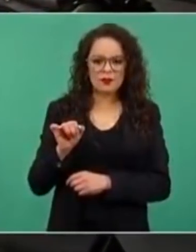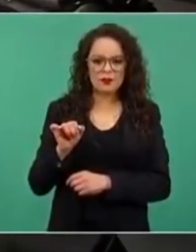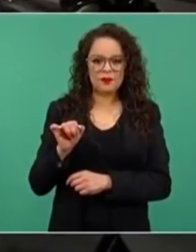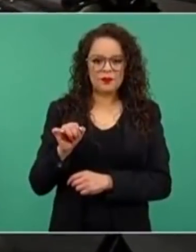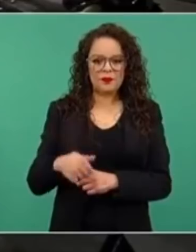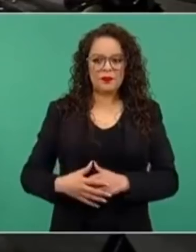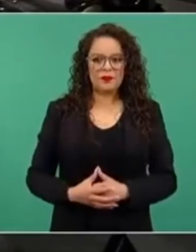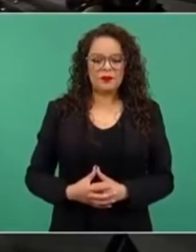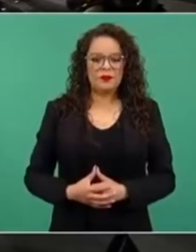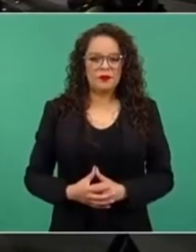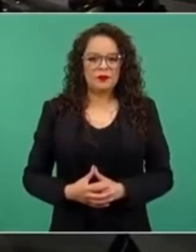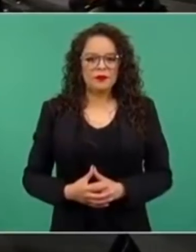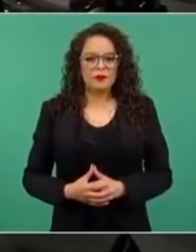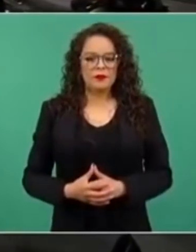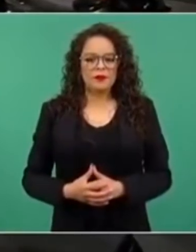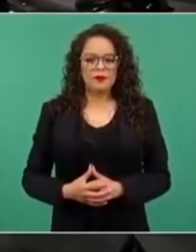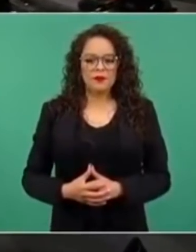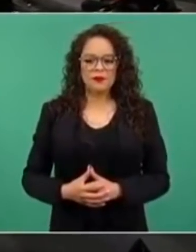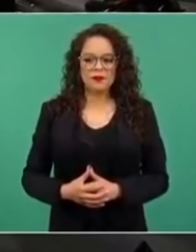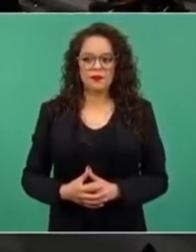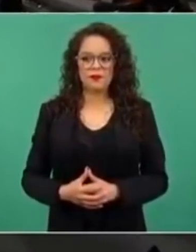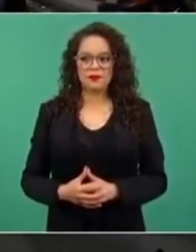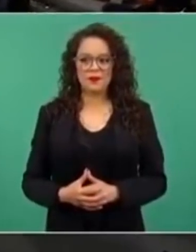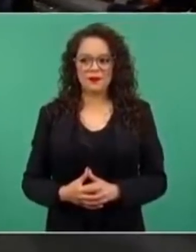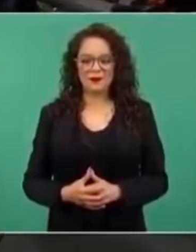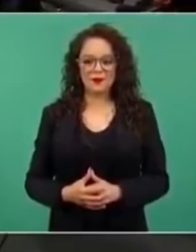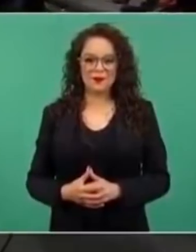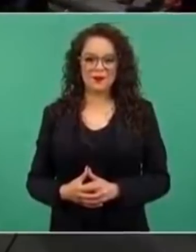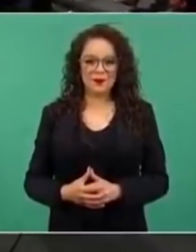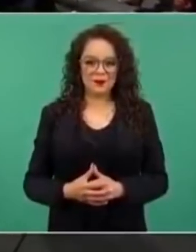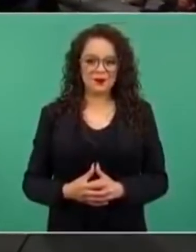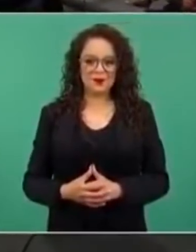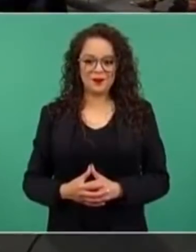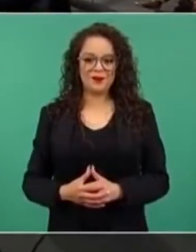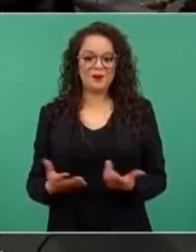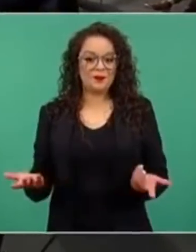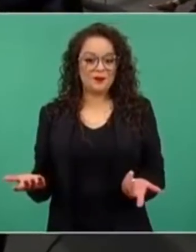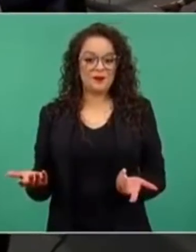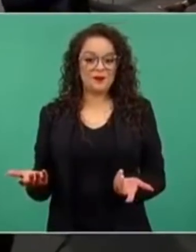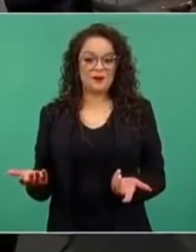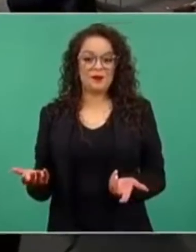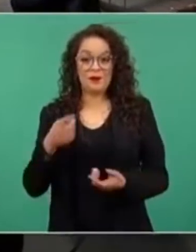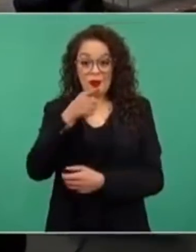lo ve con sentido del humor,